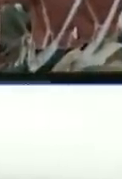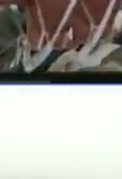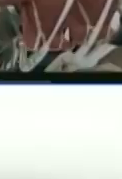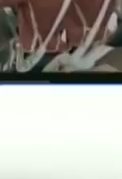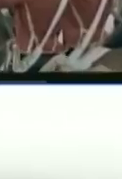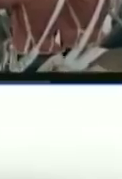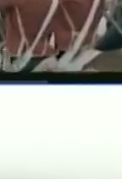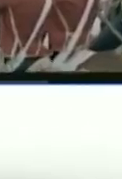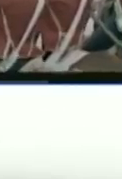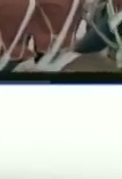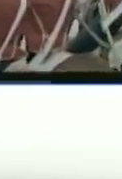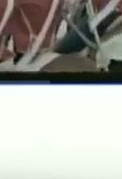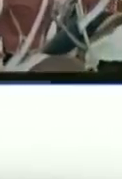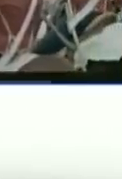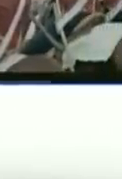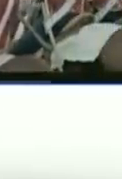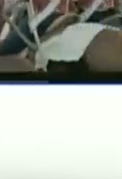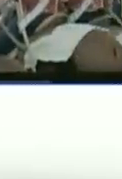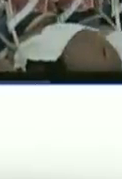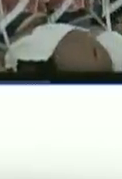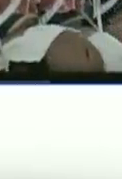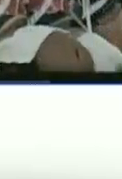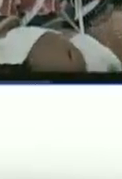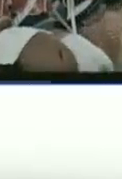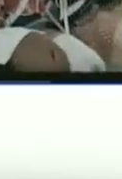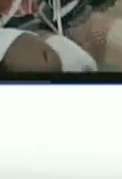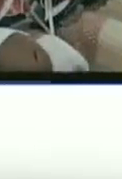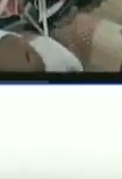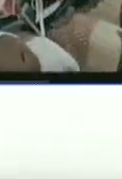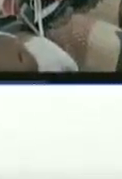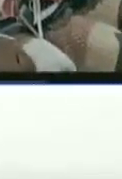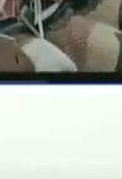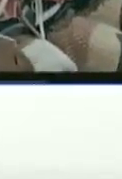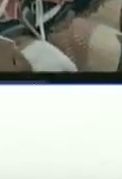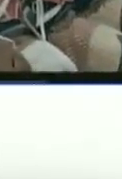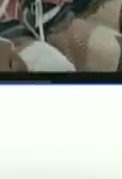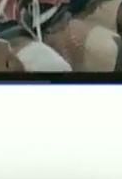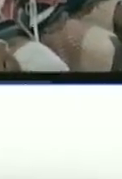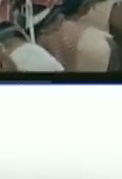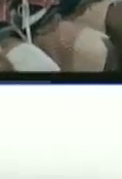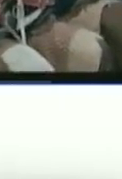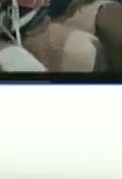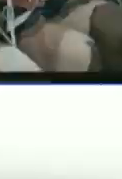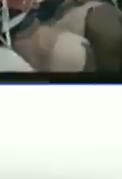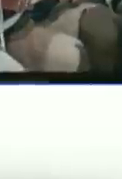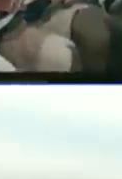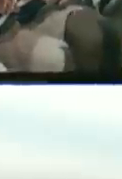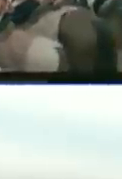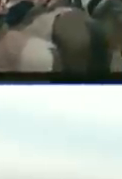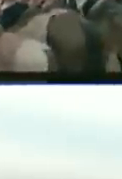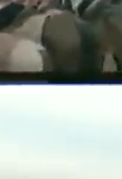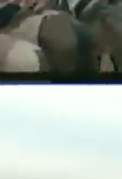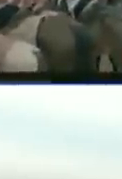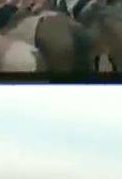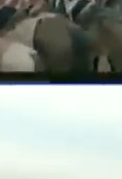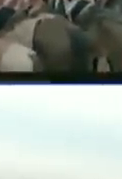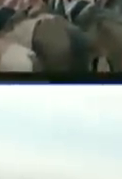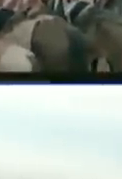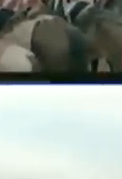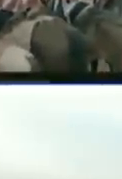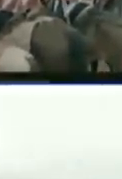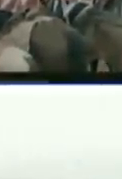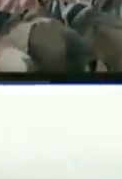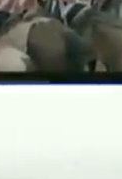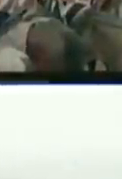conectaba con eso imposible imposible que saliera ¿no? entonces creo que Carabocas Caminos de